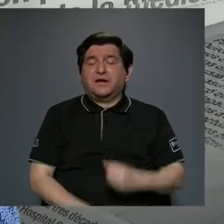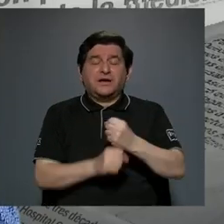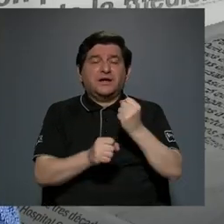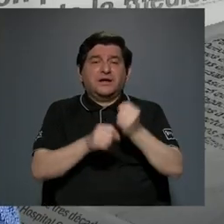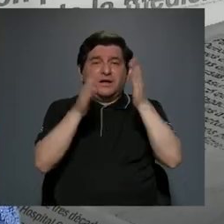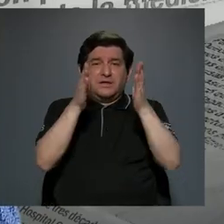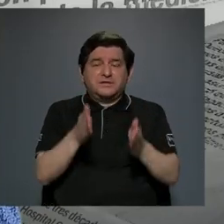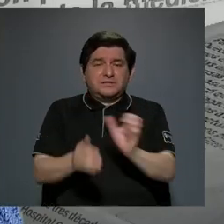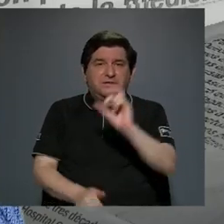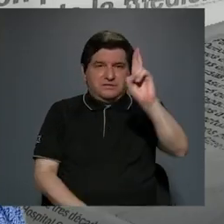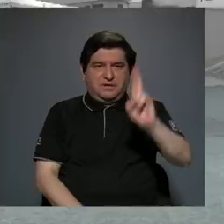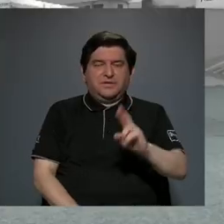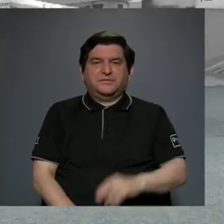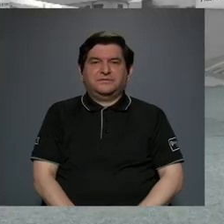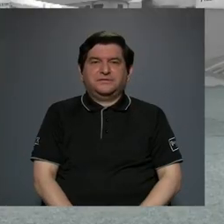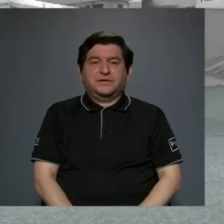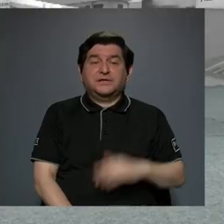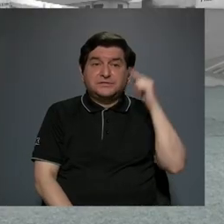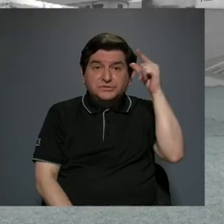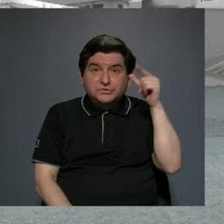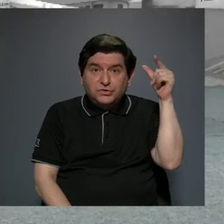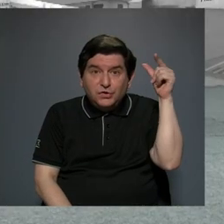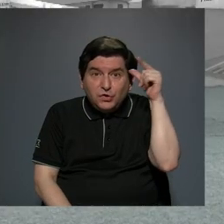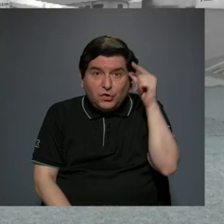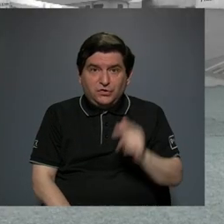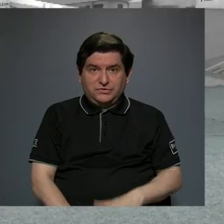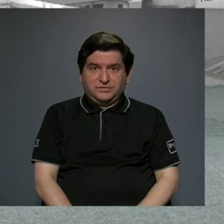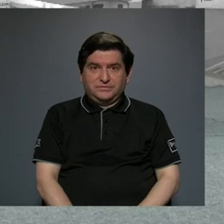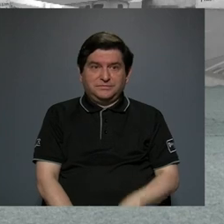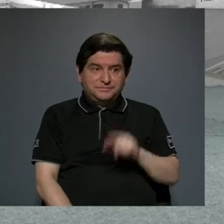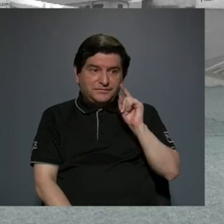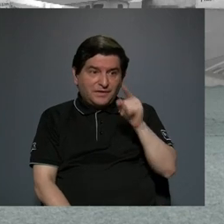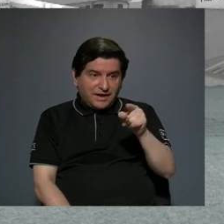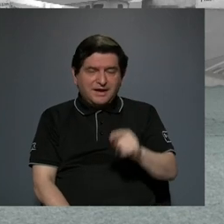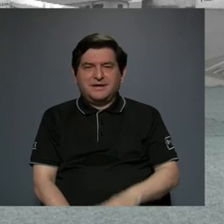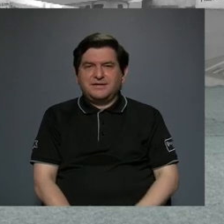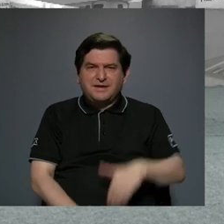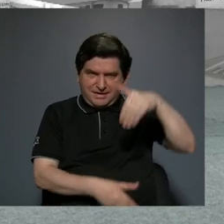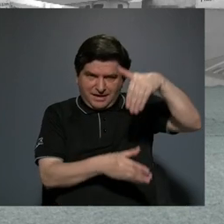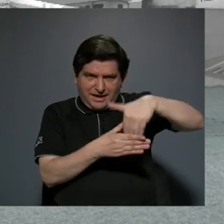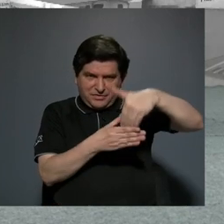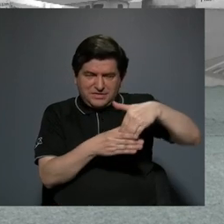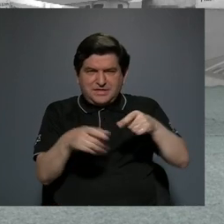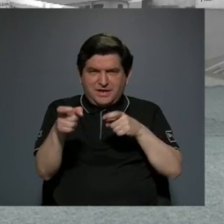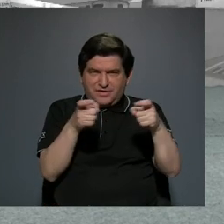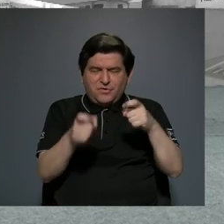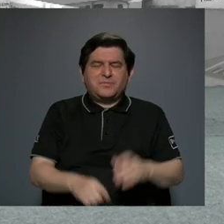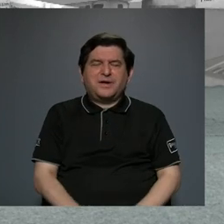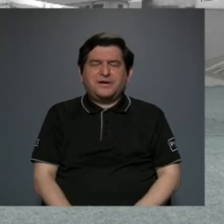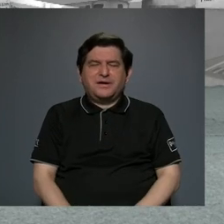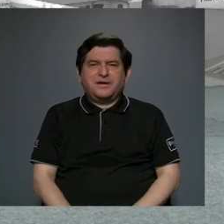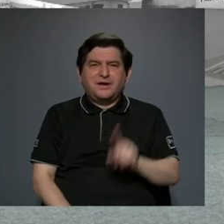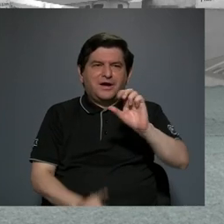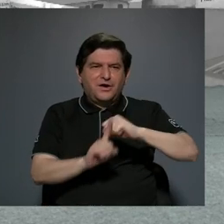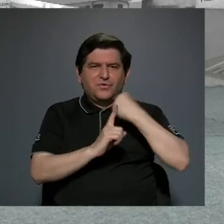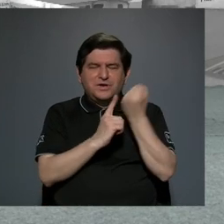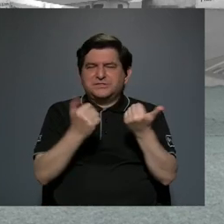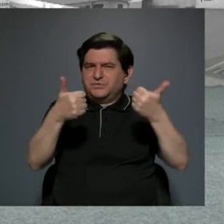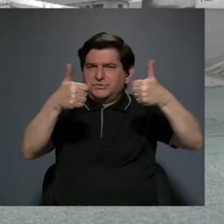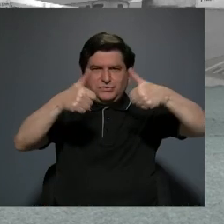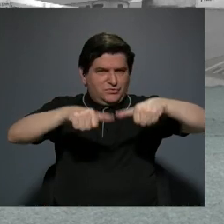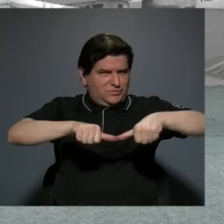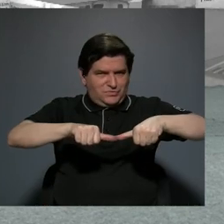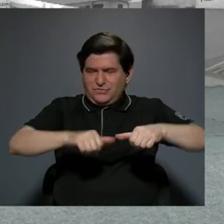trabajadora costarricense, entonces, obvio que ahí internamente se maneja una posición no muy de acorde